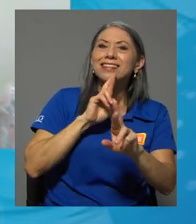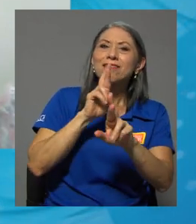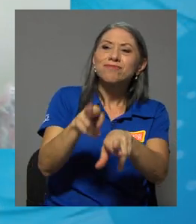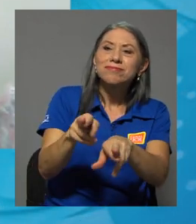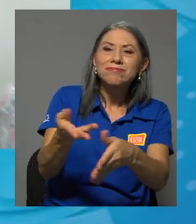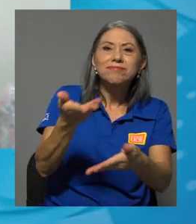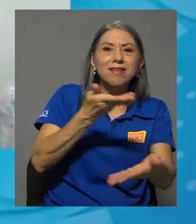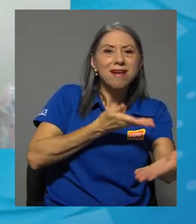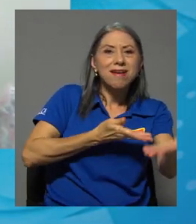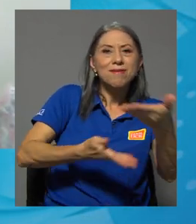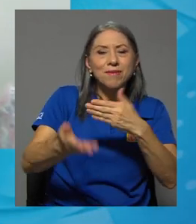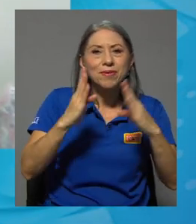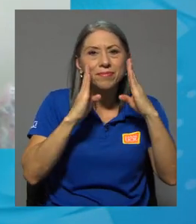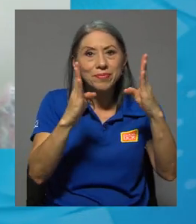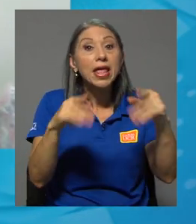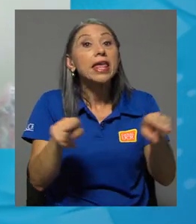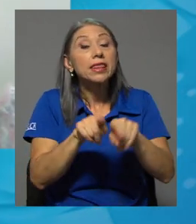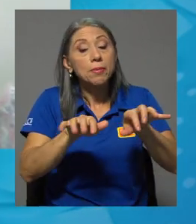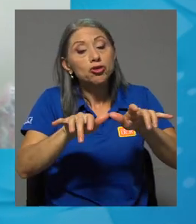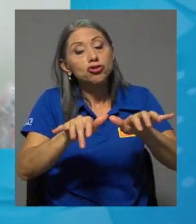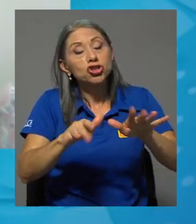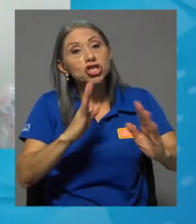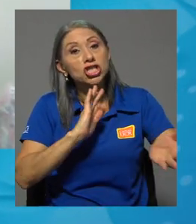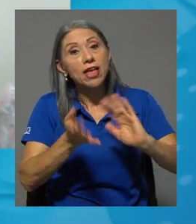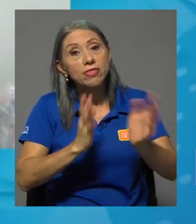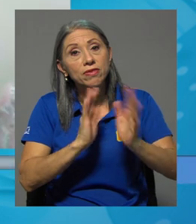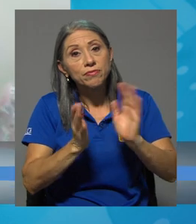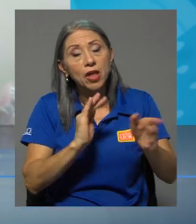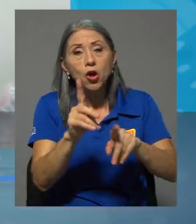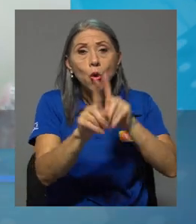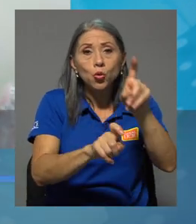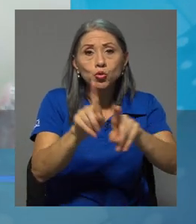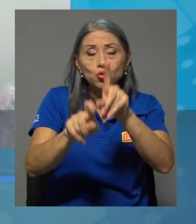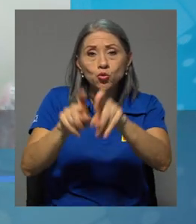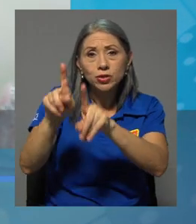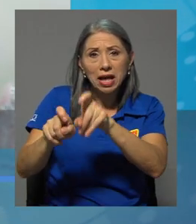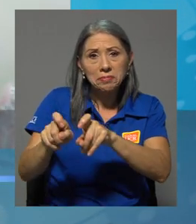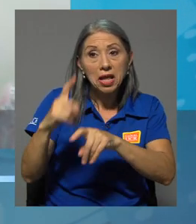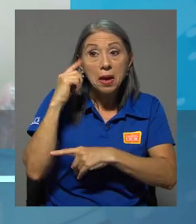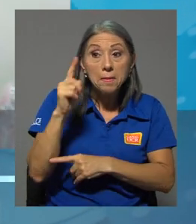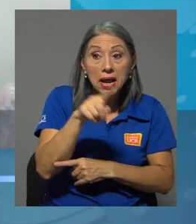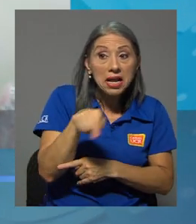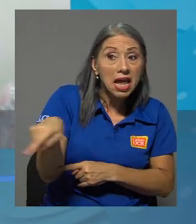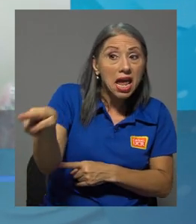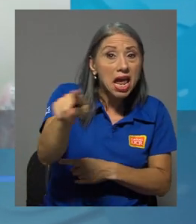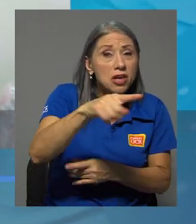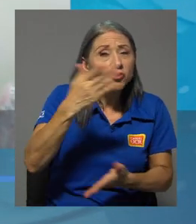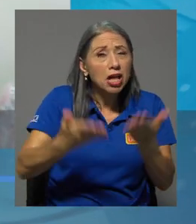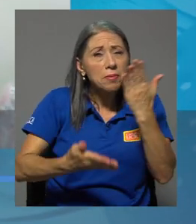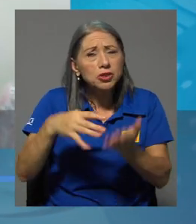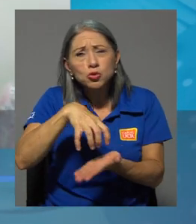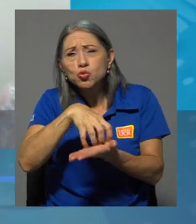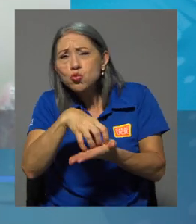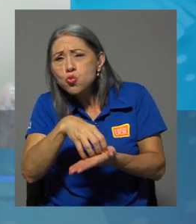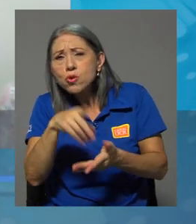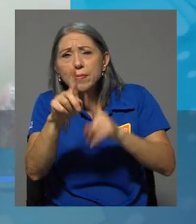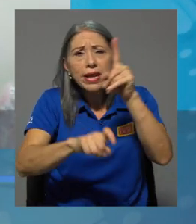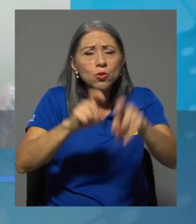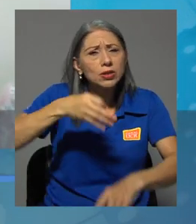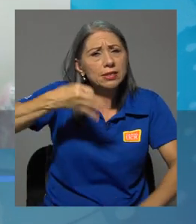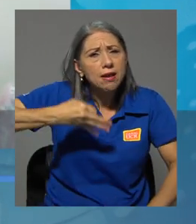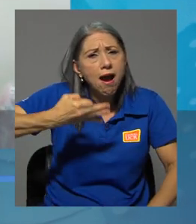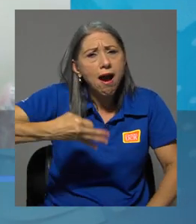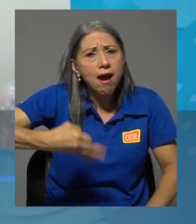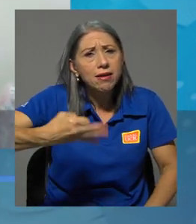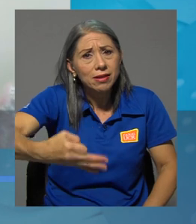También se implementó un chat de consultas, digamos, para estar disponible, digamos, de las consultas más diarias, digamos, que tienen que ver mucho con